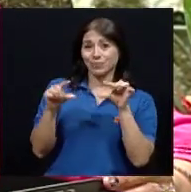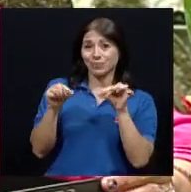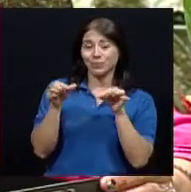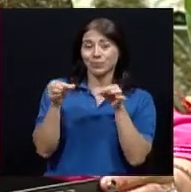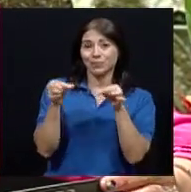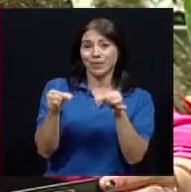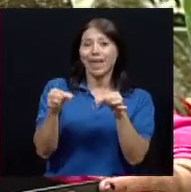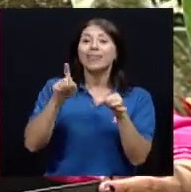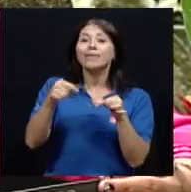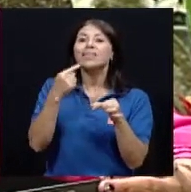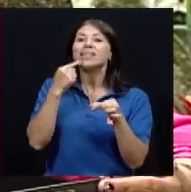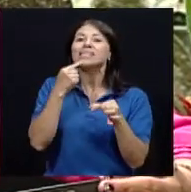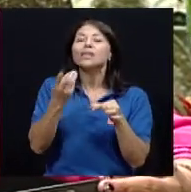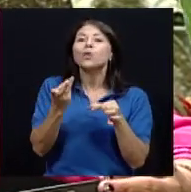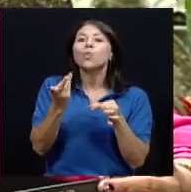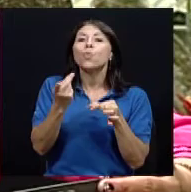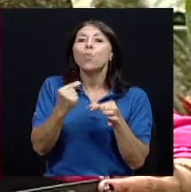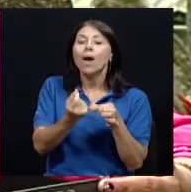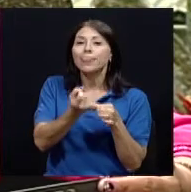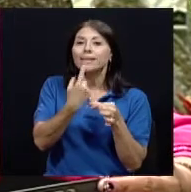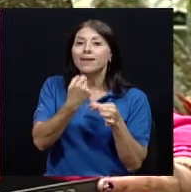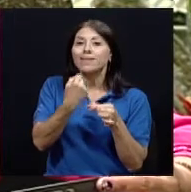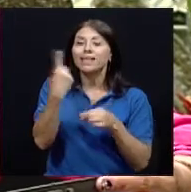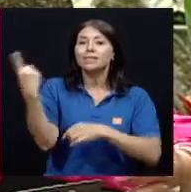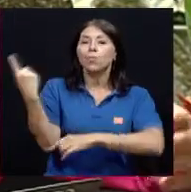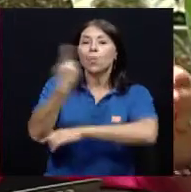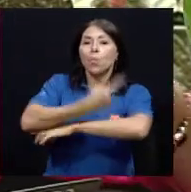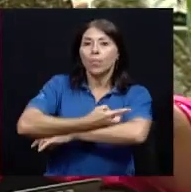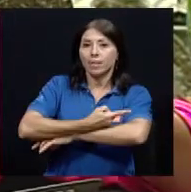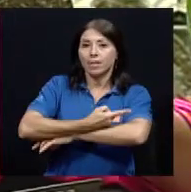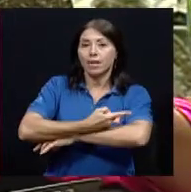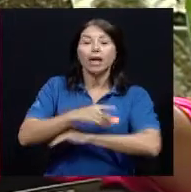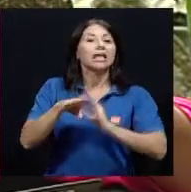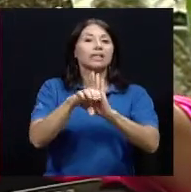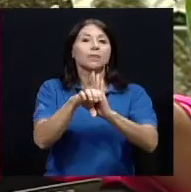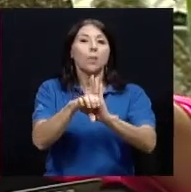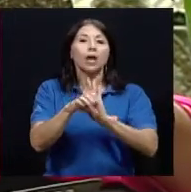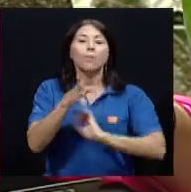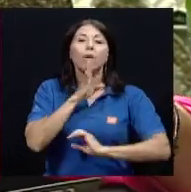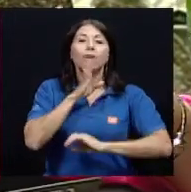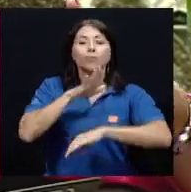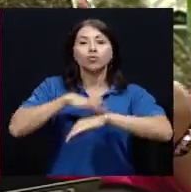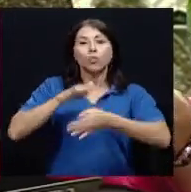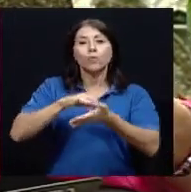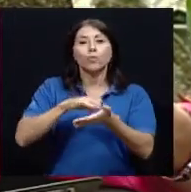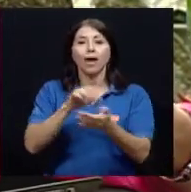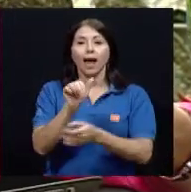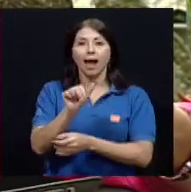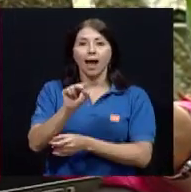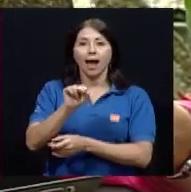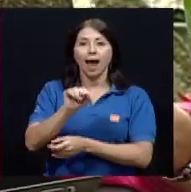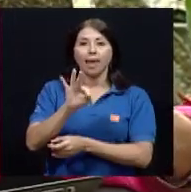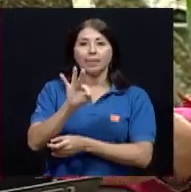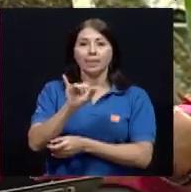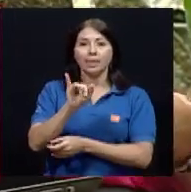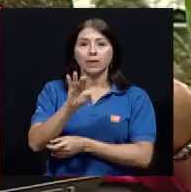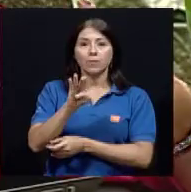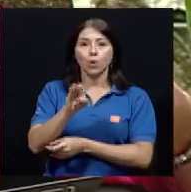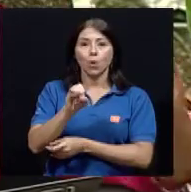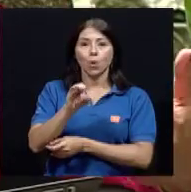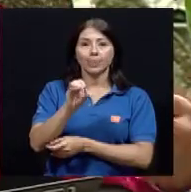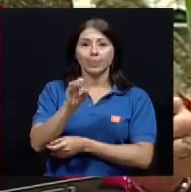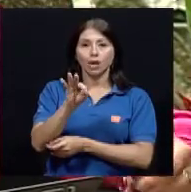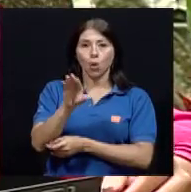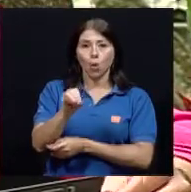tomar y si por ejemplo hablamos de un antibiótico que son tratamientos un poco más cortos debería decir la duración del tratamiento para evitar que haya